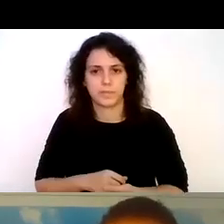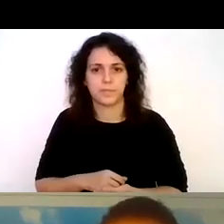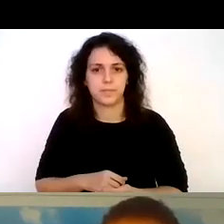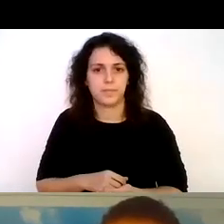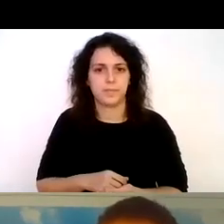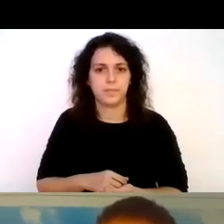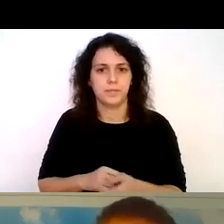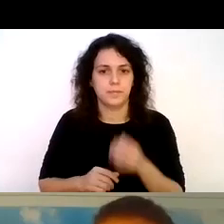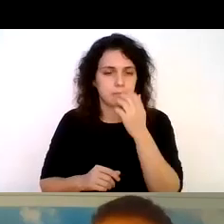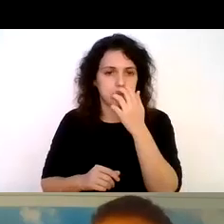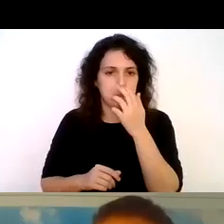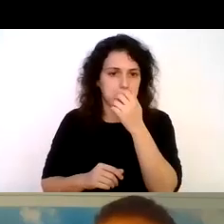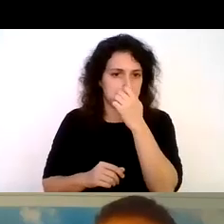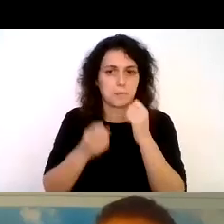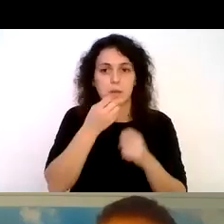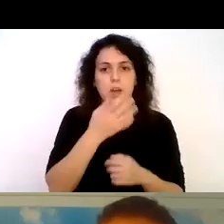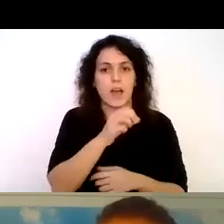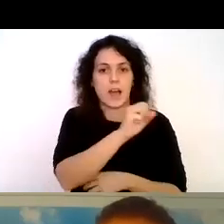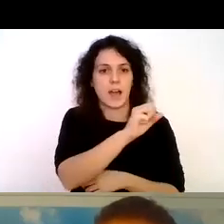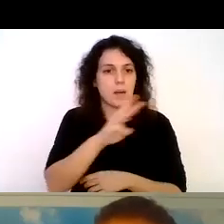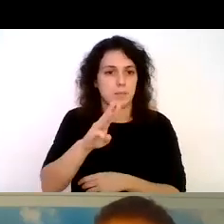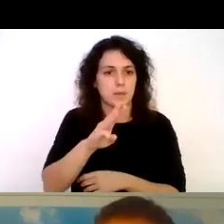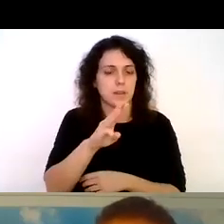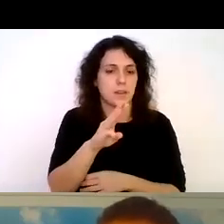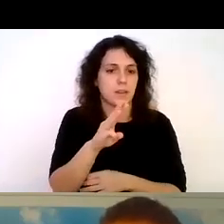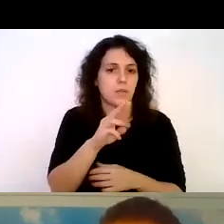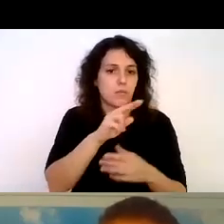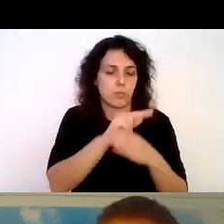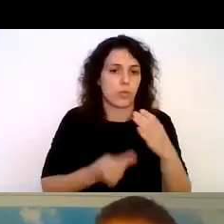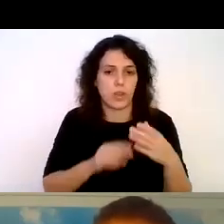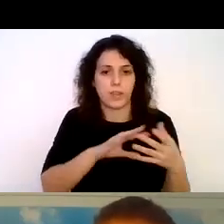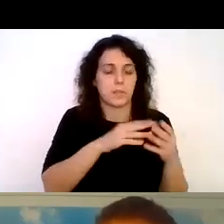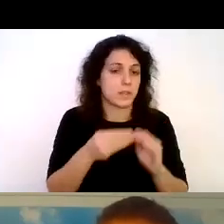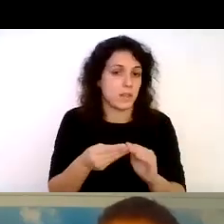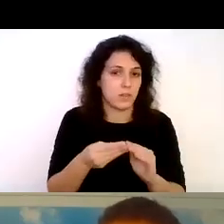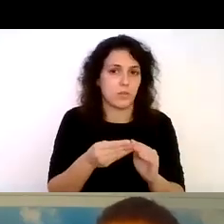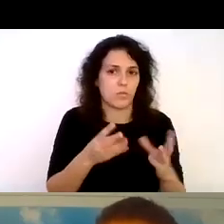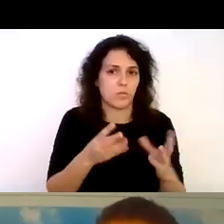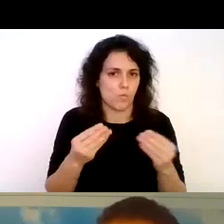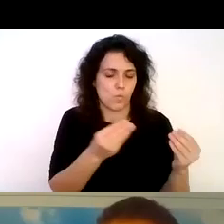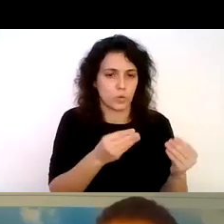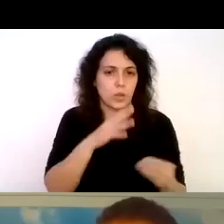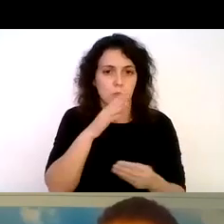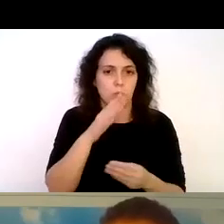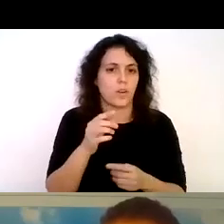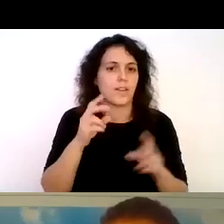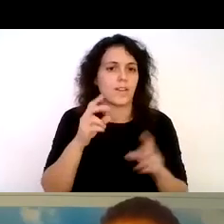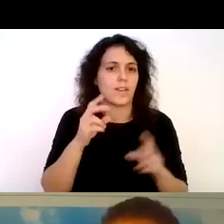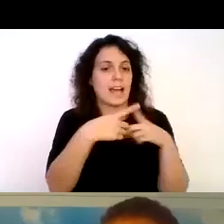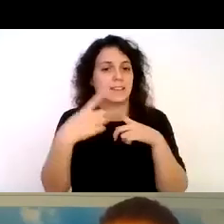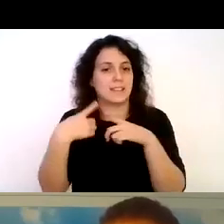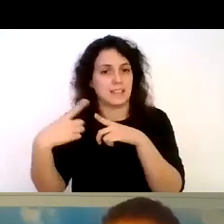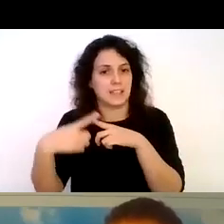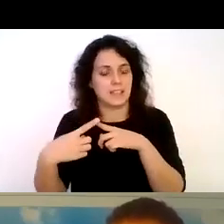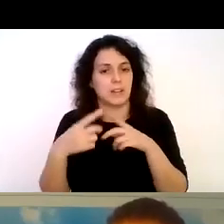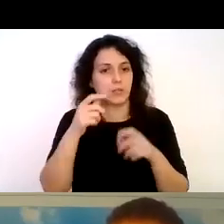bueno las aplicaciones del buceo adaptado y el buceo en general son muchas es una alternativa turística importantísima